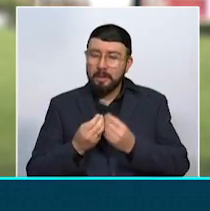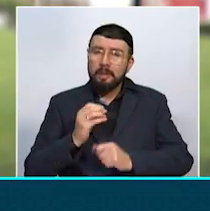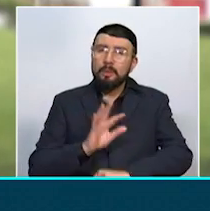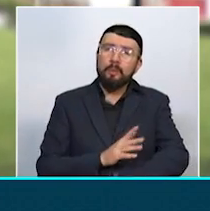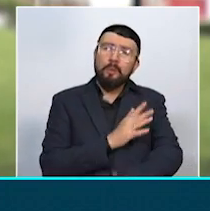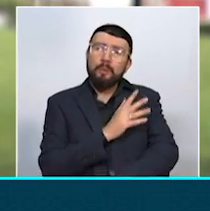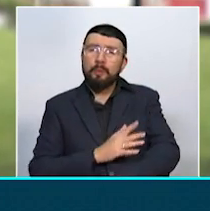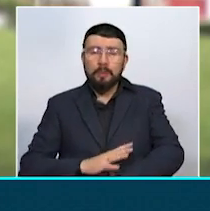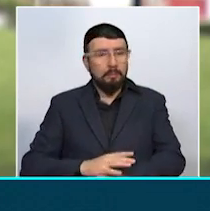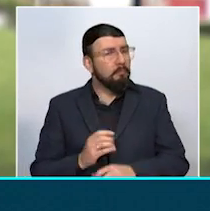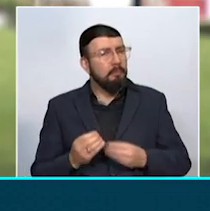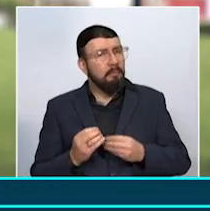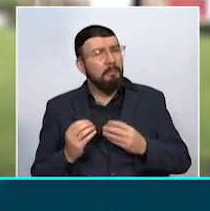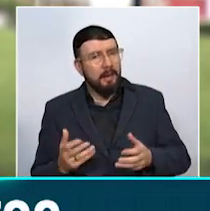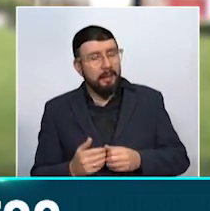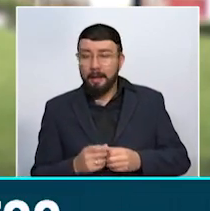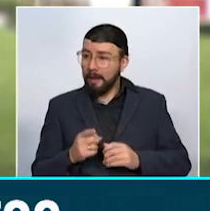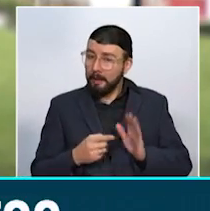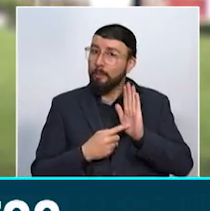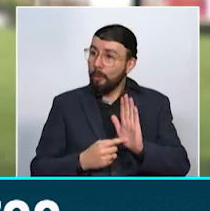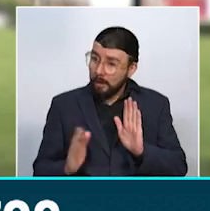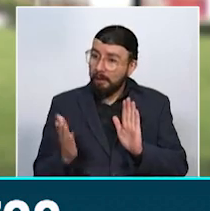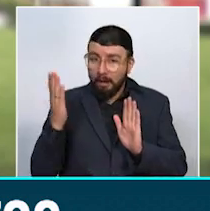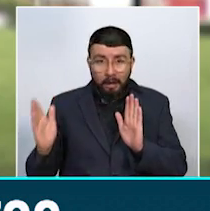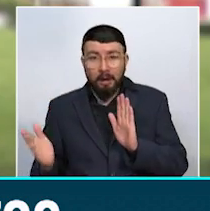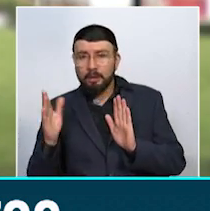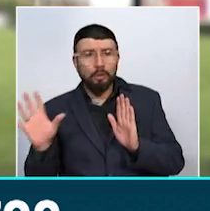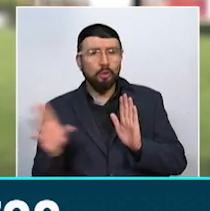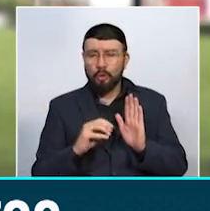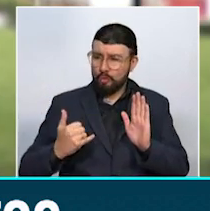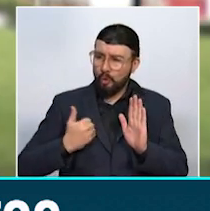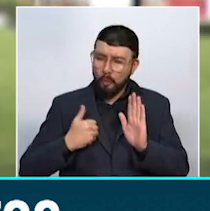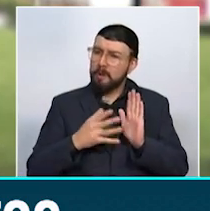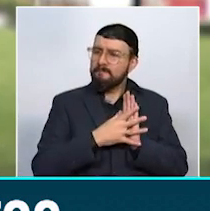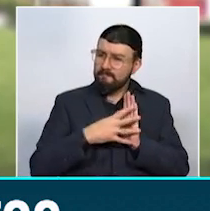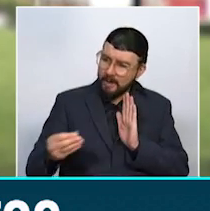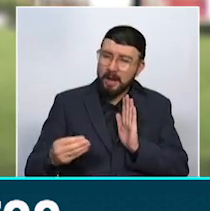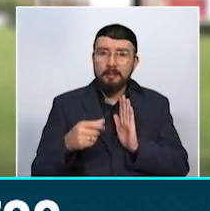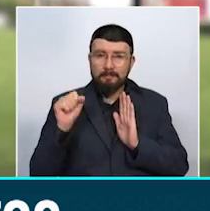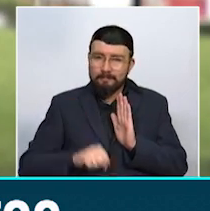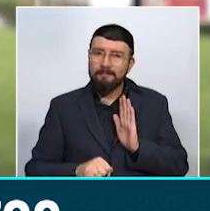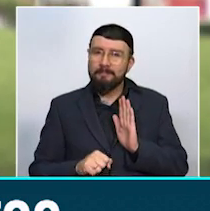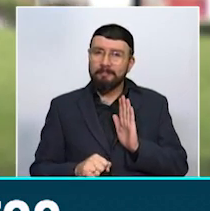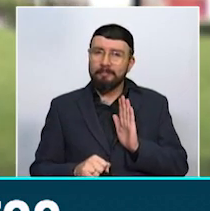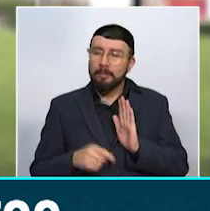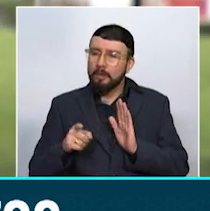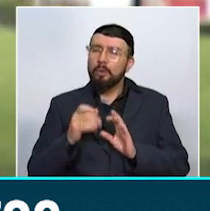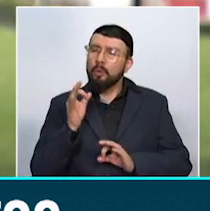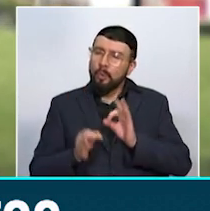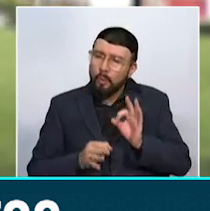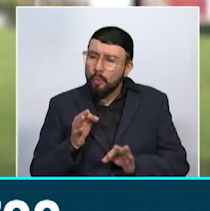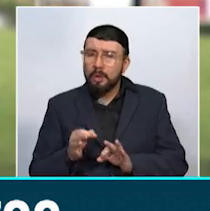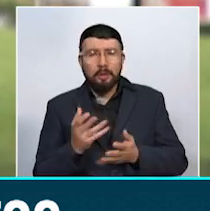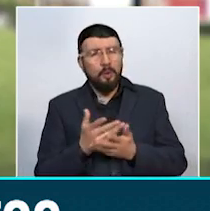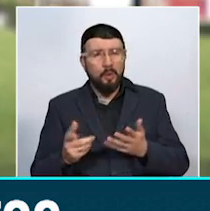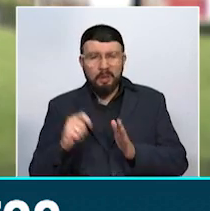ejemplarizar a todos los jóvenes de hoy en día que se cuiden de los